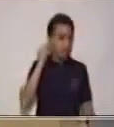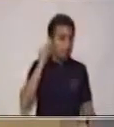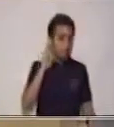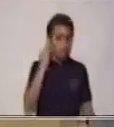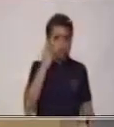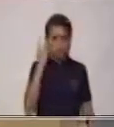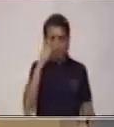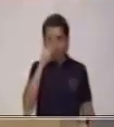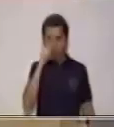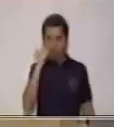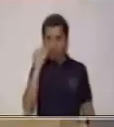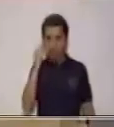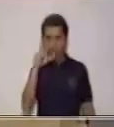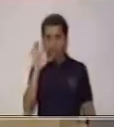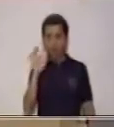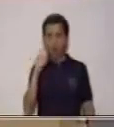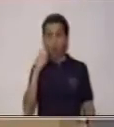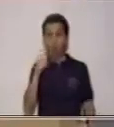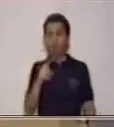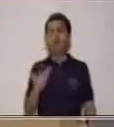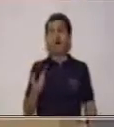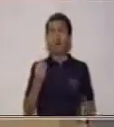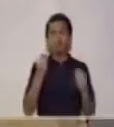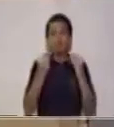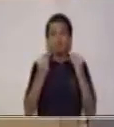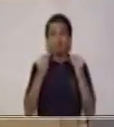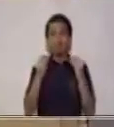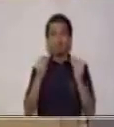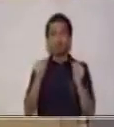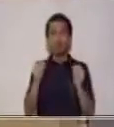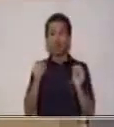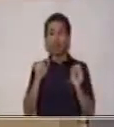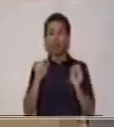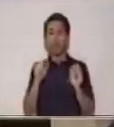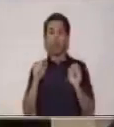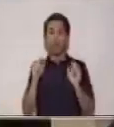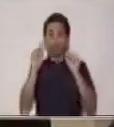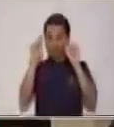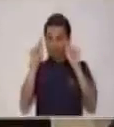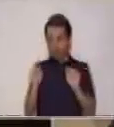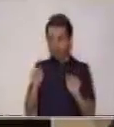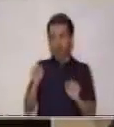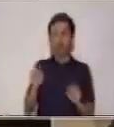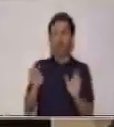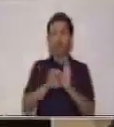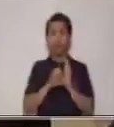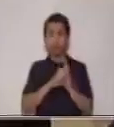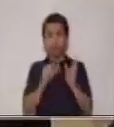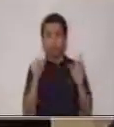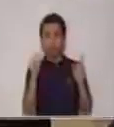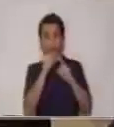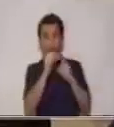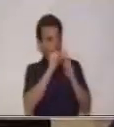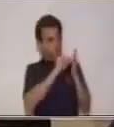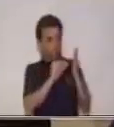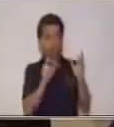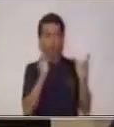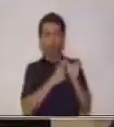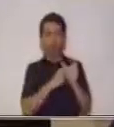parte del lenguaje. Por ejemplo, los sentimientos que despierta en nosotros ver un texto persuasivo.